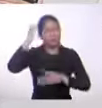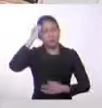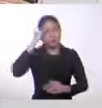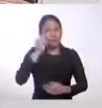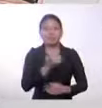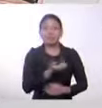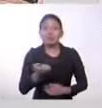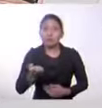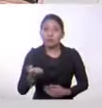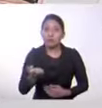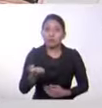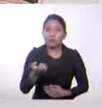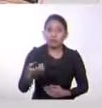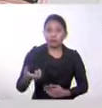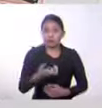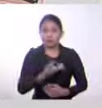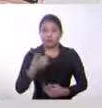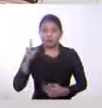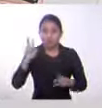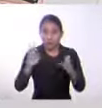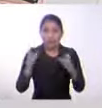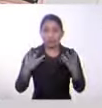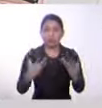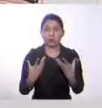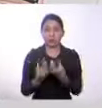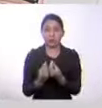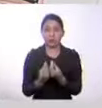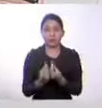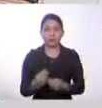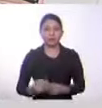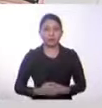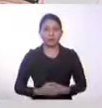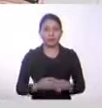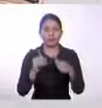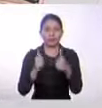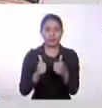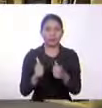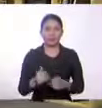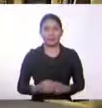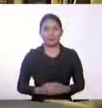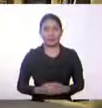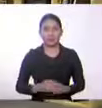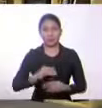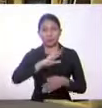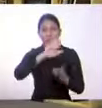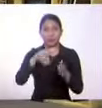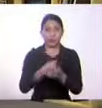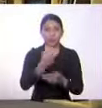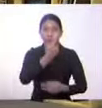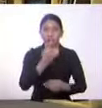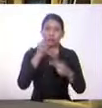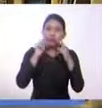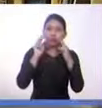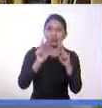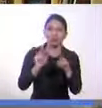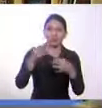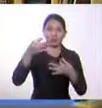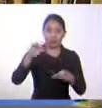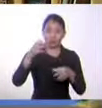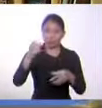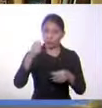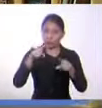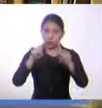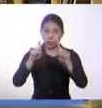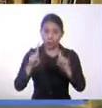de nuestra asignatura Estudios Sociales y Cívica. Totalmente, y para todas las personas que están pendientes siempre de las guías, que es importante